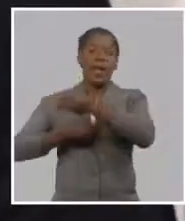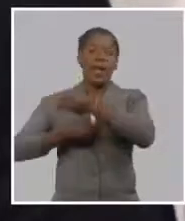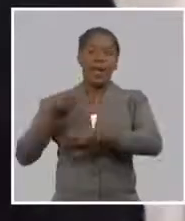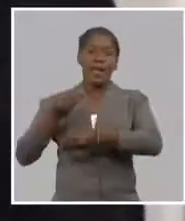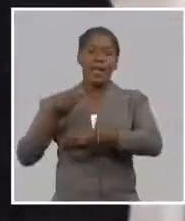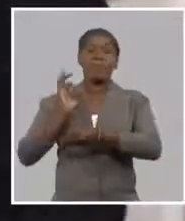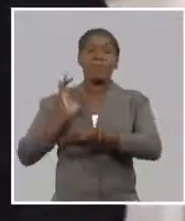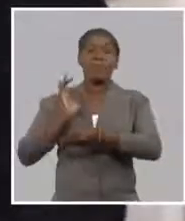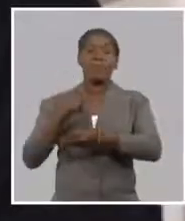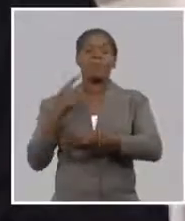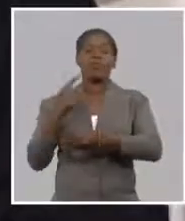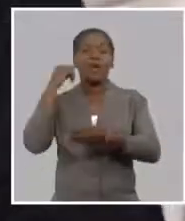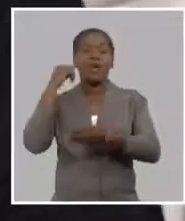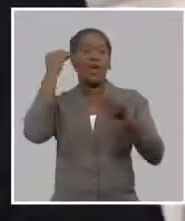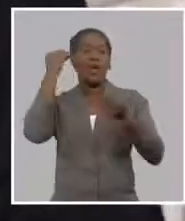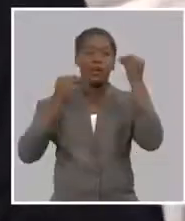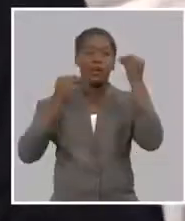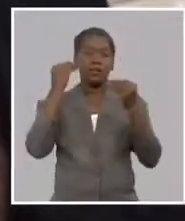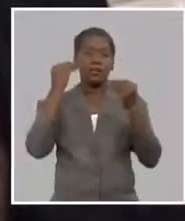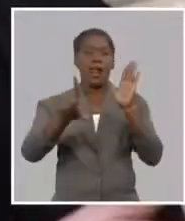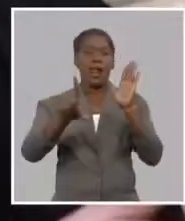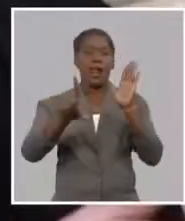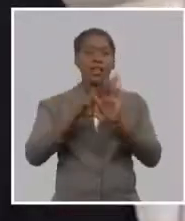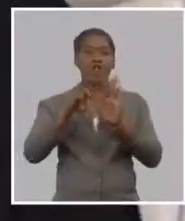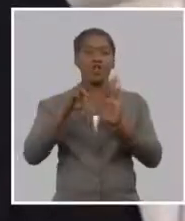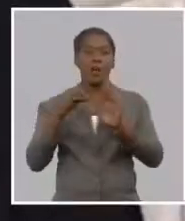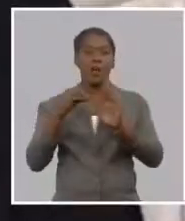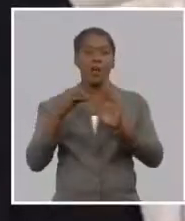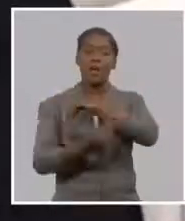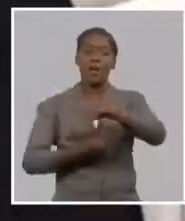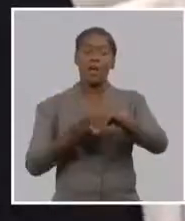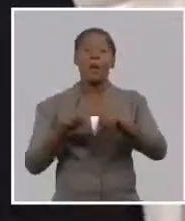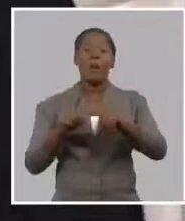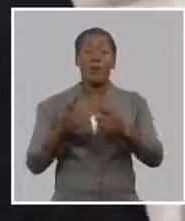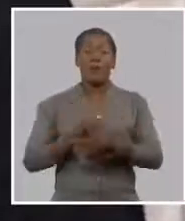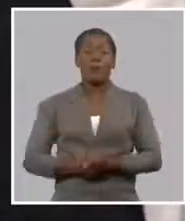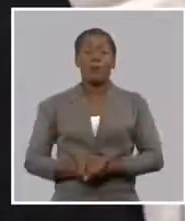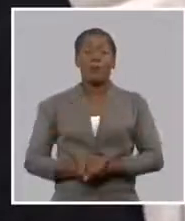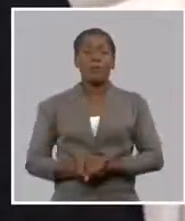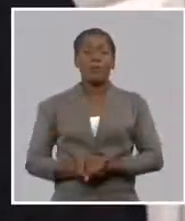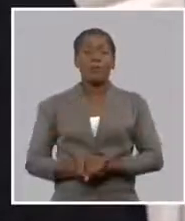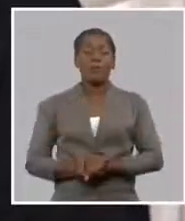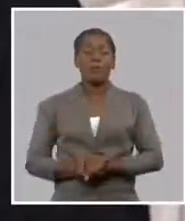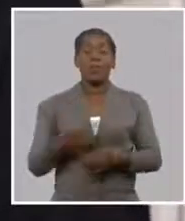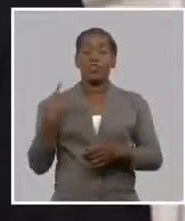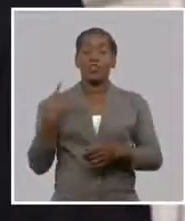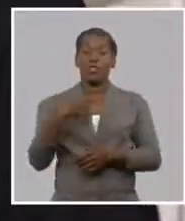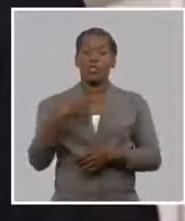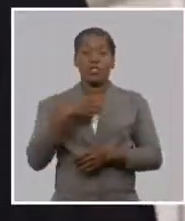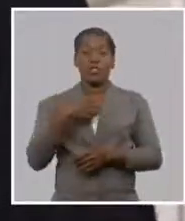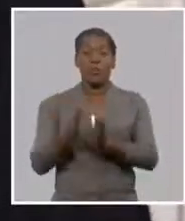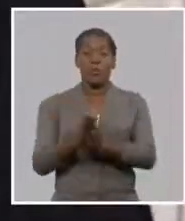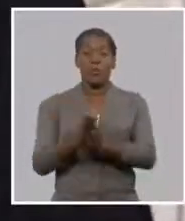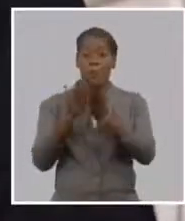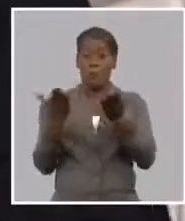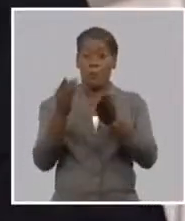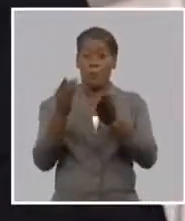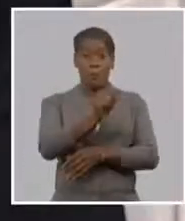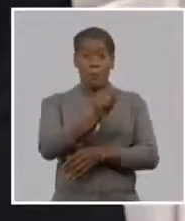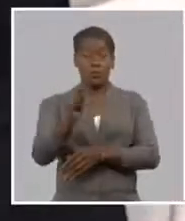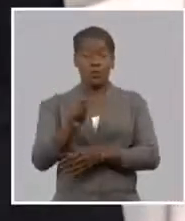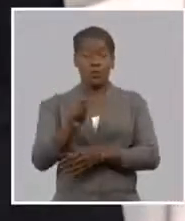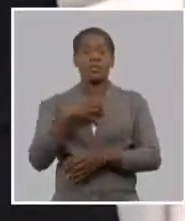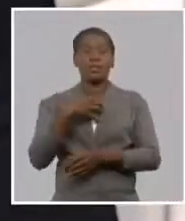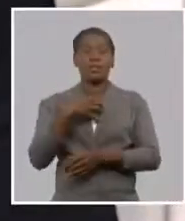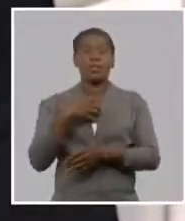el tema de los rendimientos porque nosotros tenemos un historial de rendimiento en nuestros expedientes de crédito pero bueno con